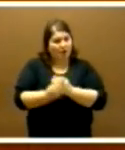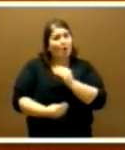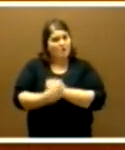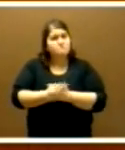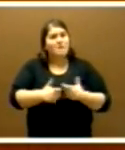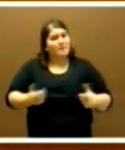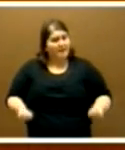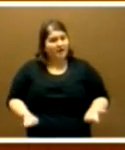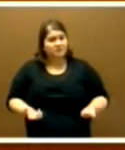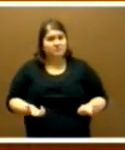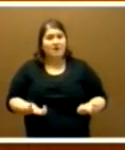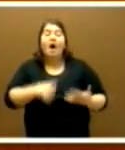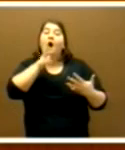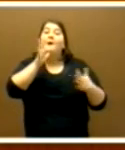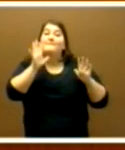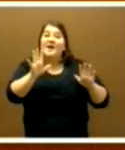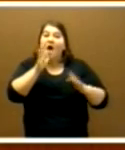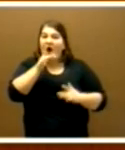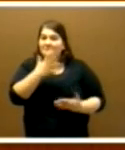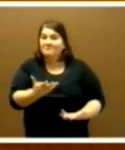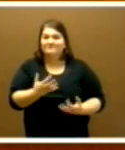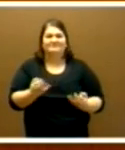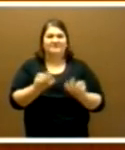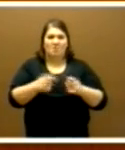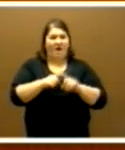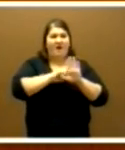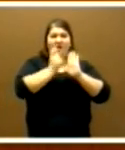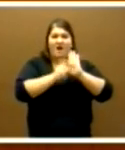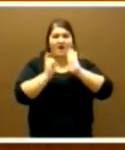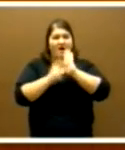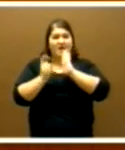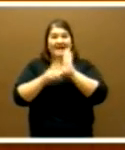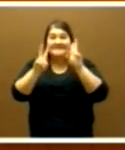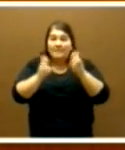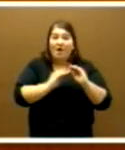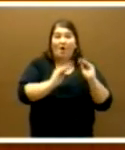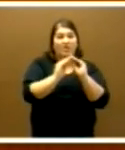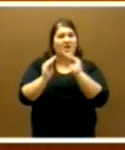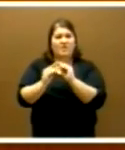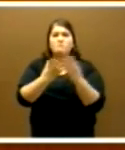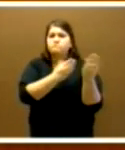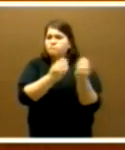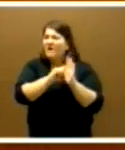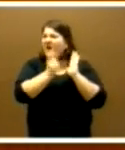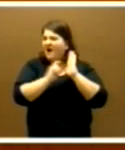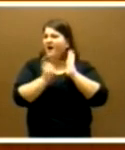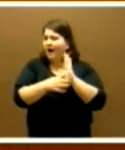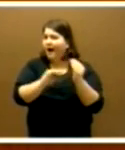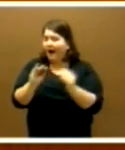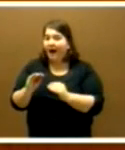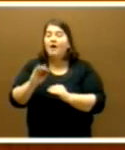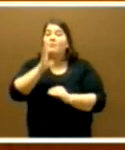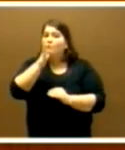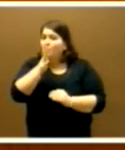tienen. A pesar de que existe un vasto acervo legislativo en materia de conciliación y que a lo largo de los últimos años